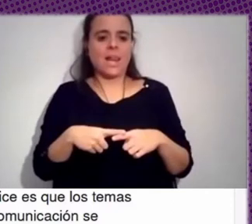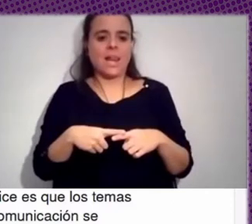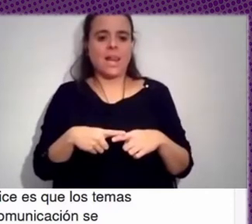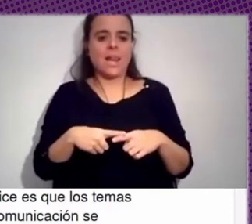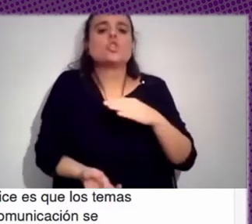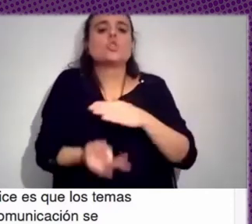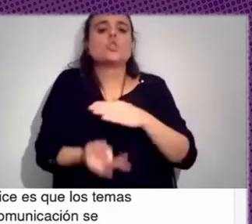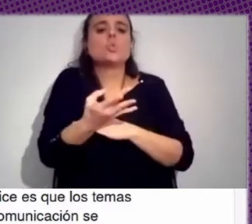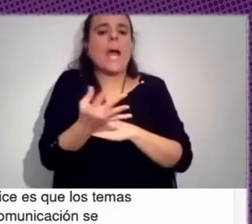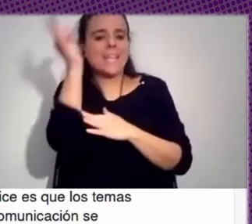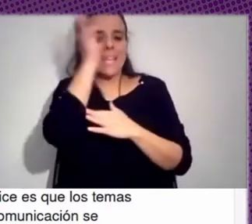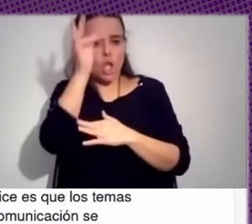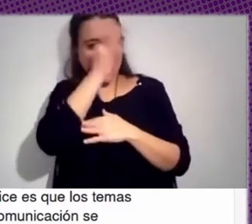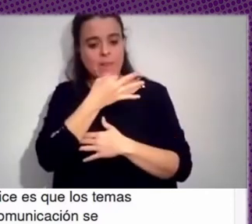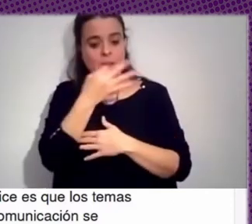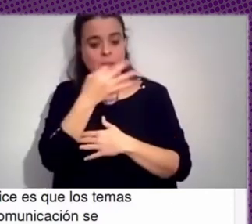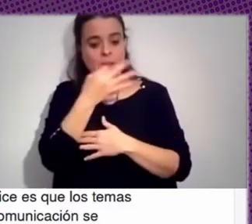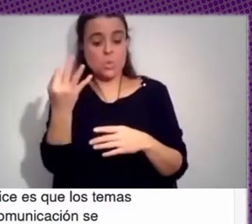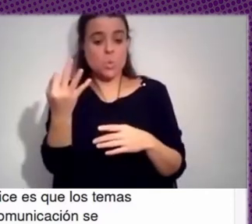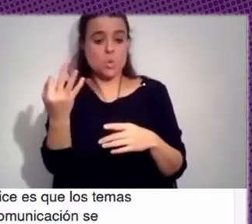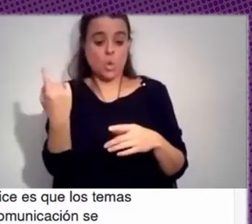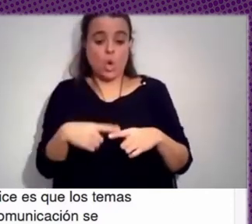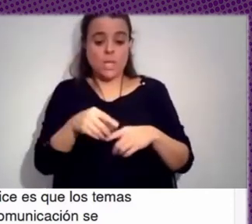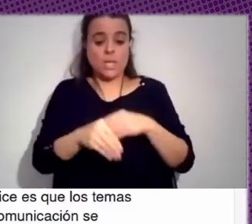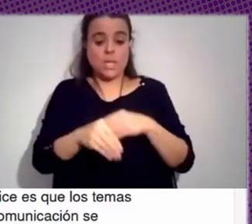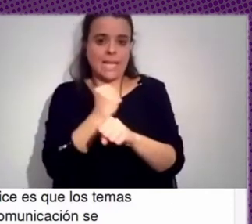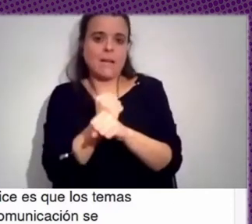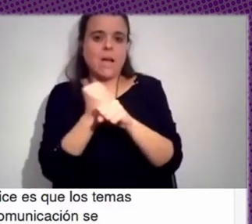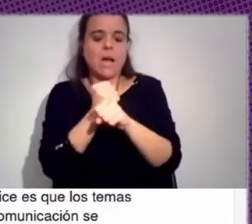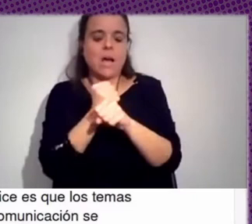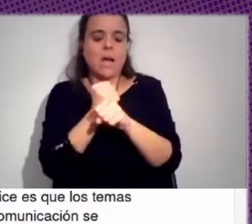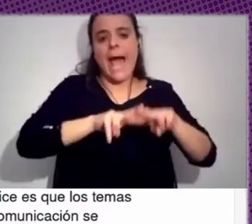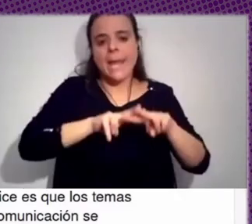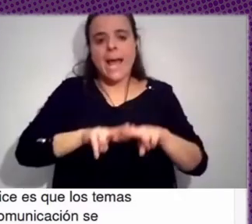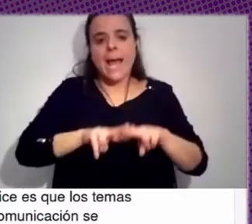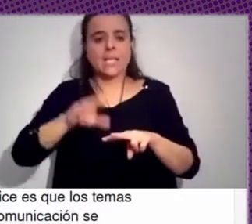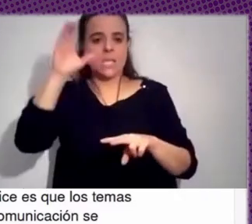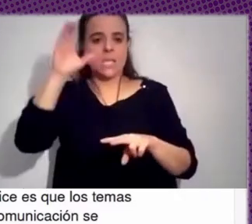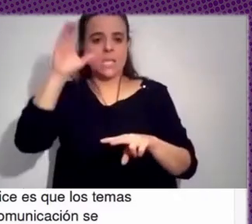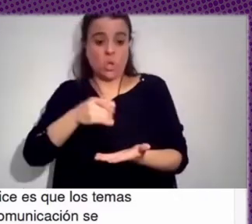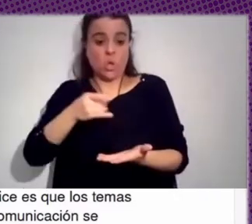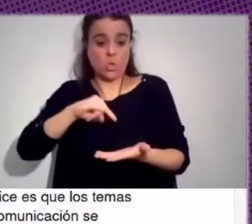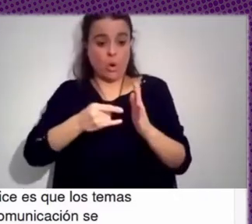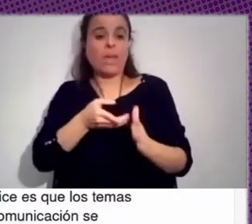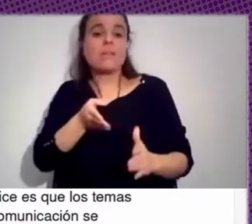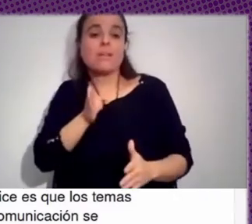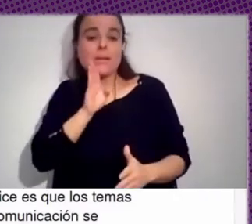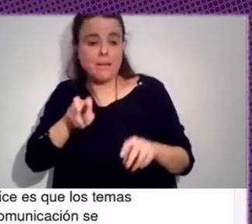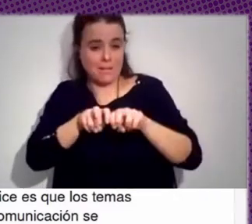cosas que se están trabajando en espacios de análisis en observatorios, en proyectos como los que estéis contando aquí en esta mesa,